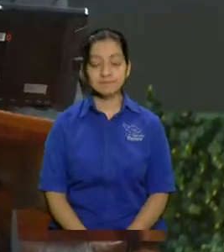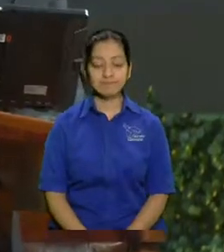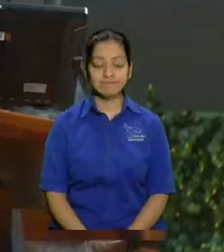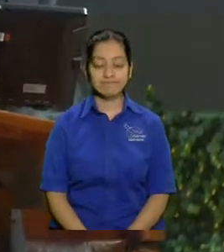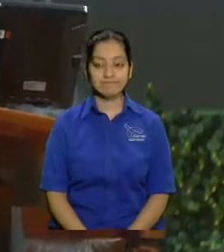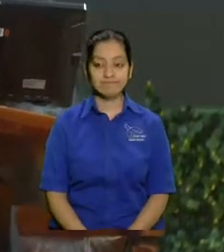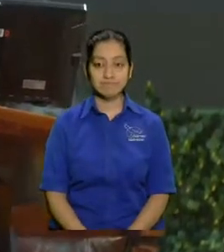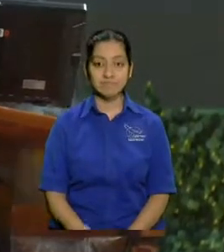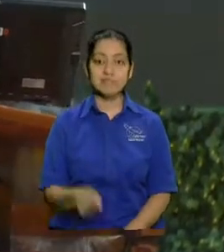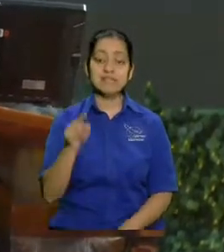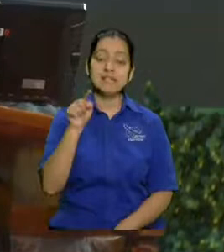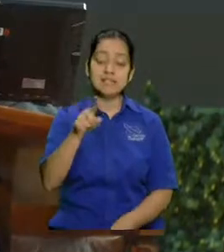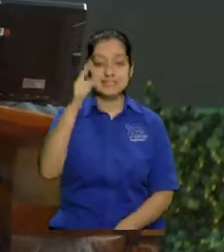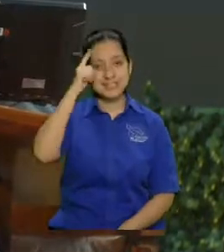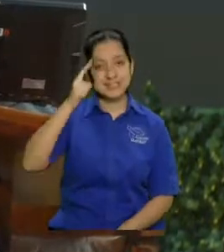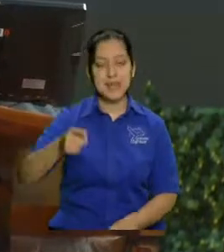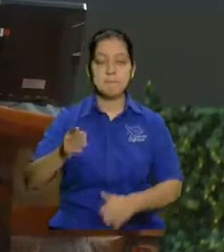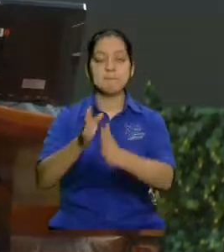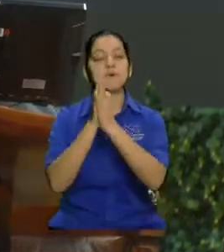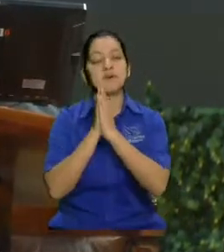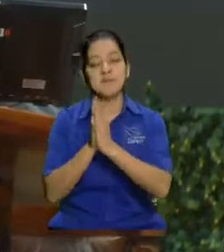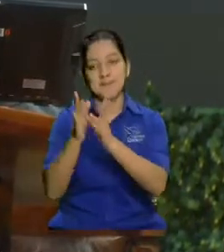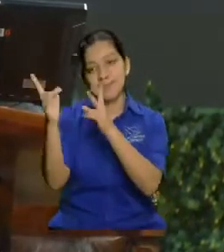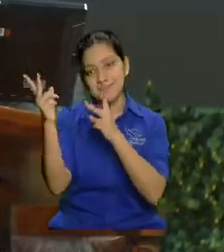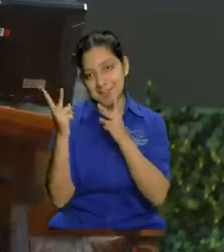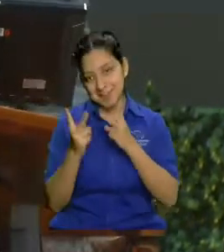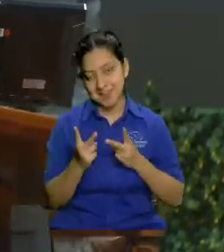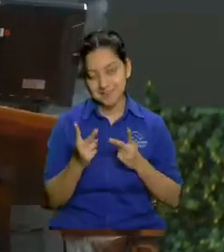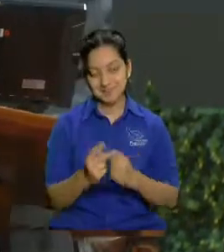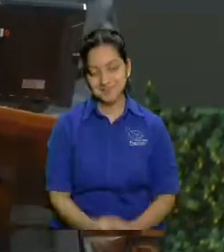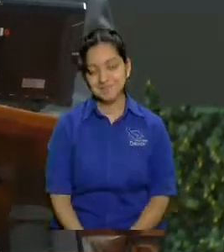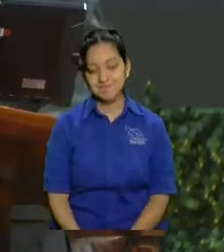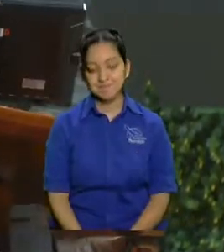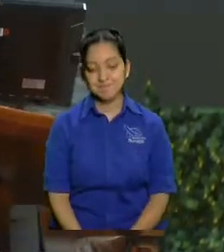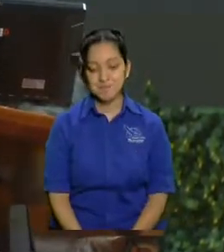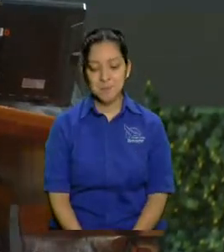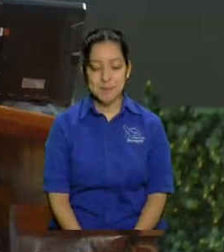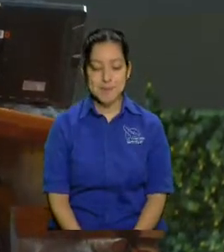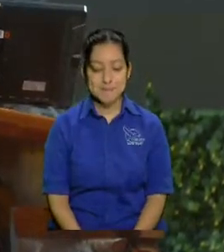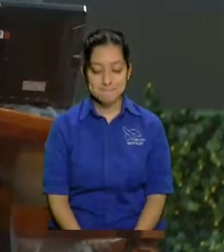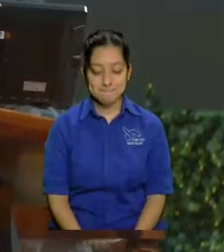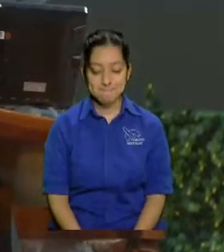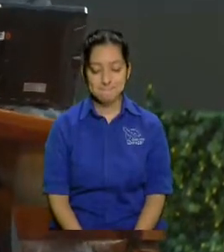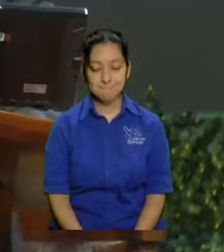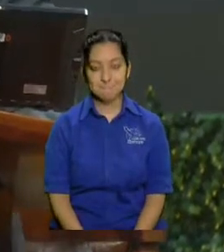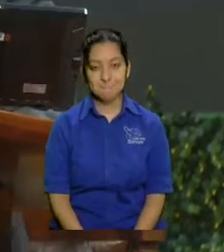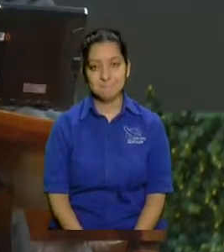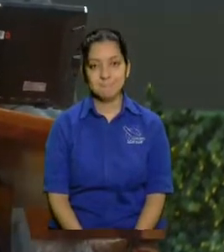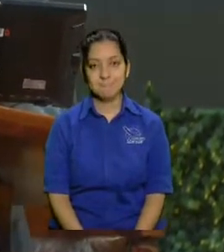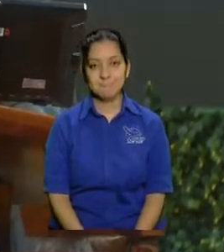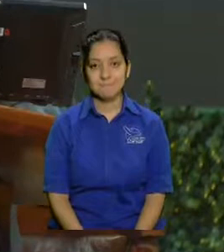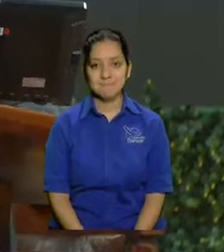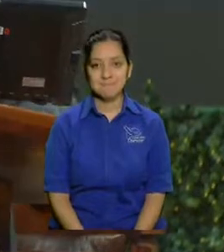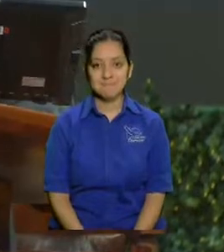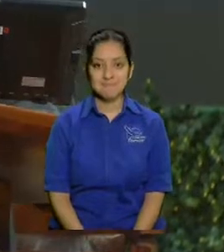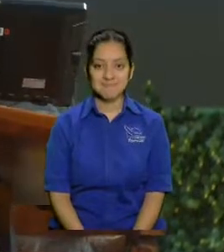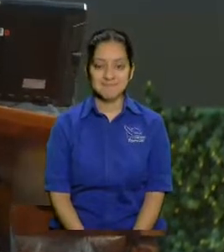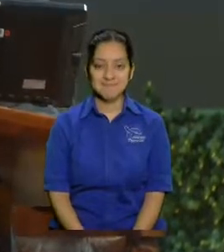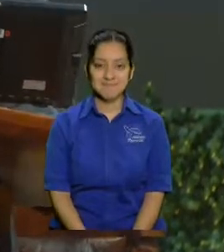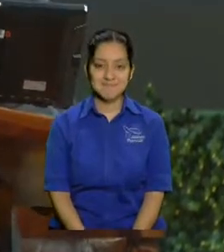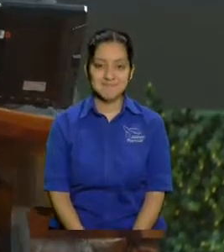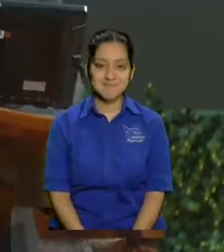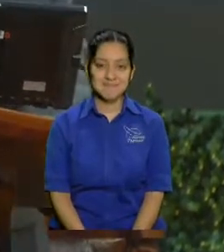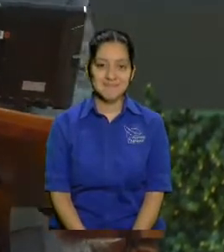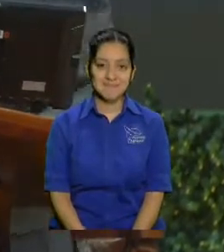le cuaje la profecía, ¿verdad? y se viene desde la baiana. ¡Aleluya!